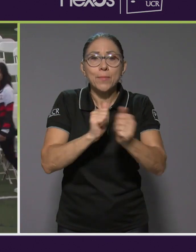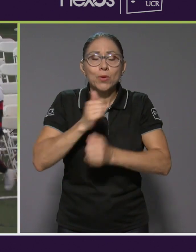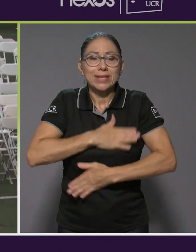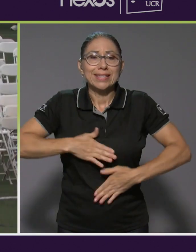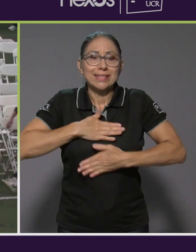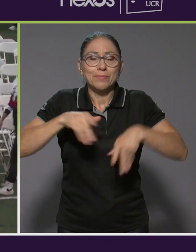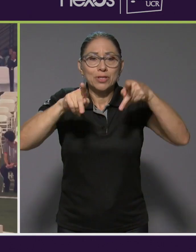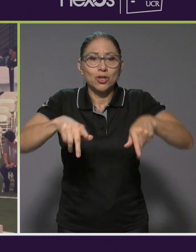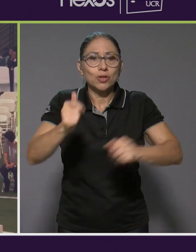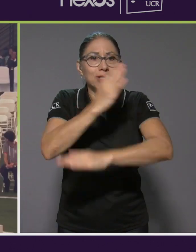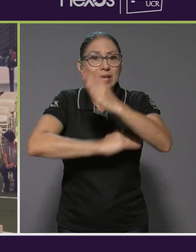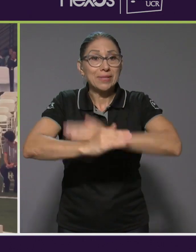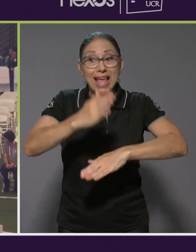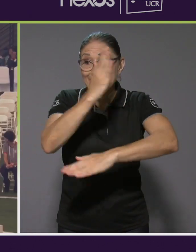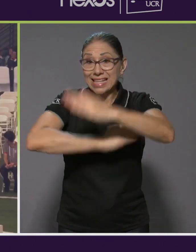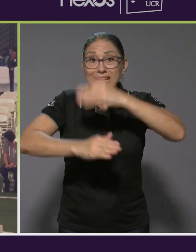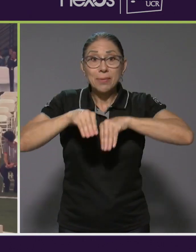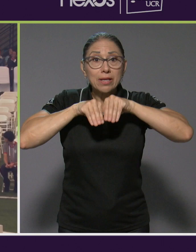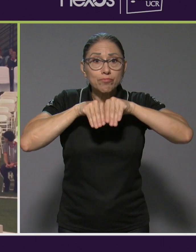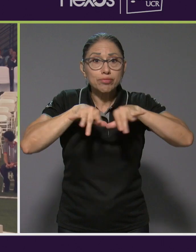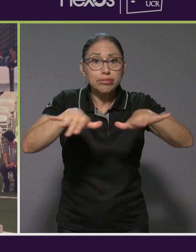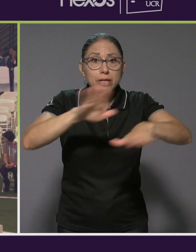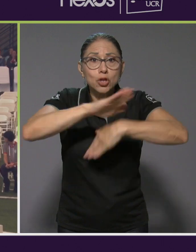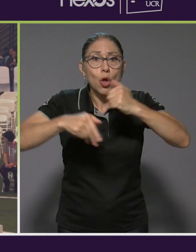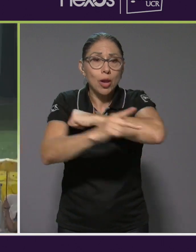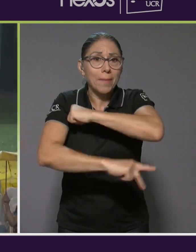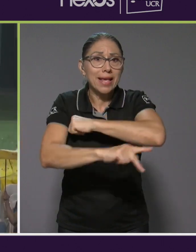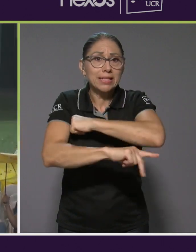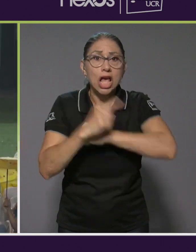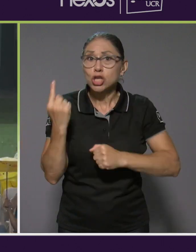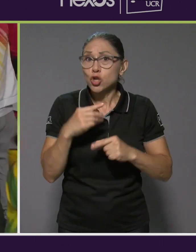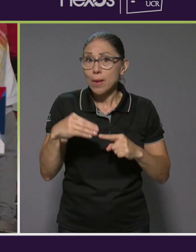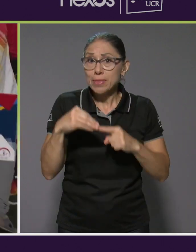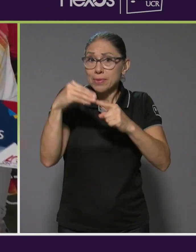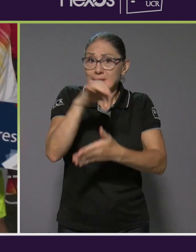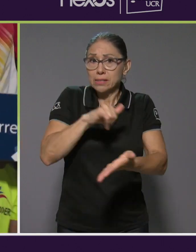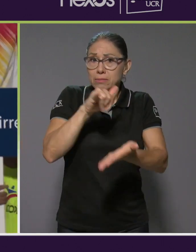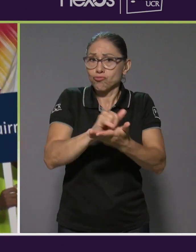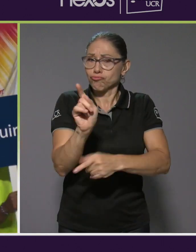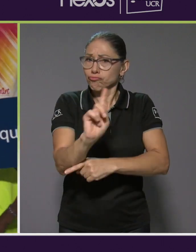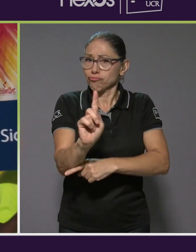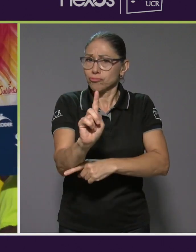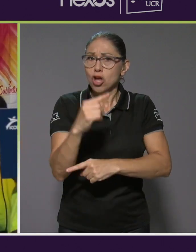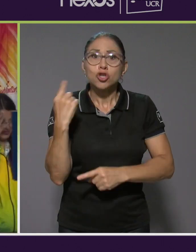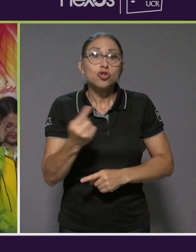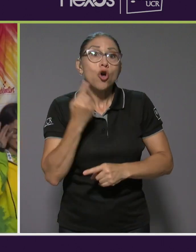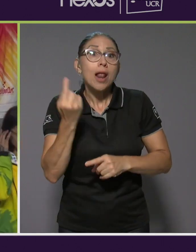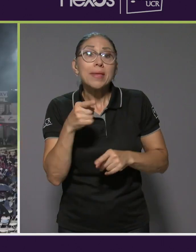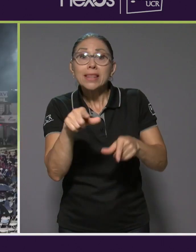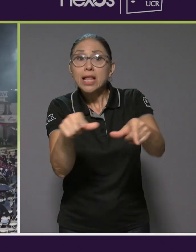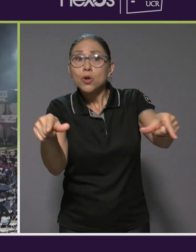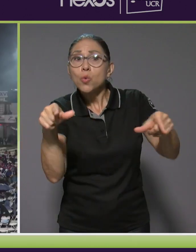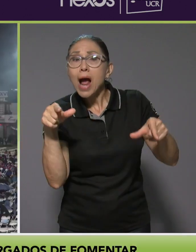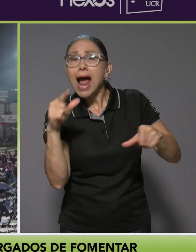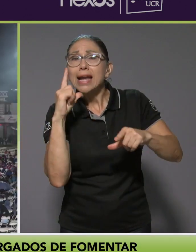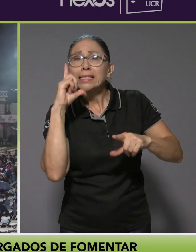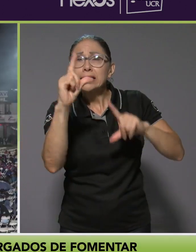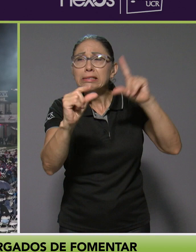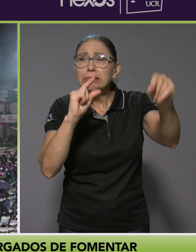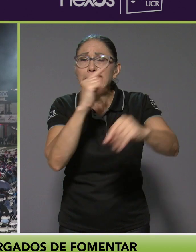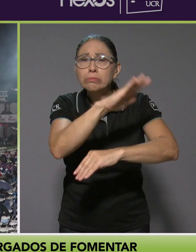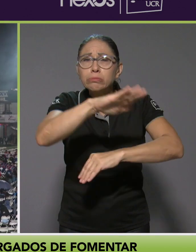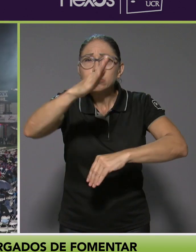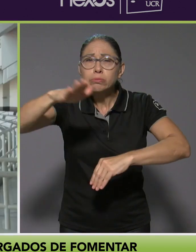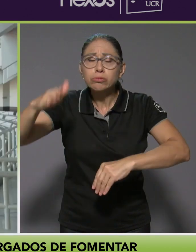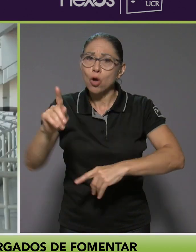La discapacidad está en todo el país, no está exclusivamente en el Valle Central, no está exclusivamente en zonas agrícolas, es en todo el país,